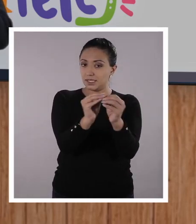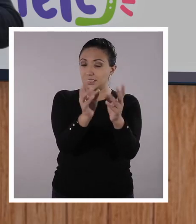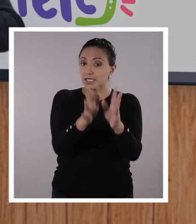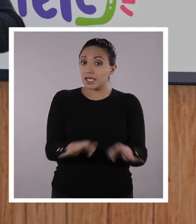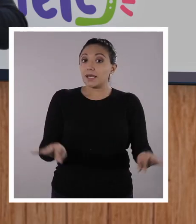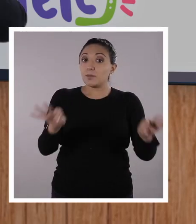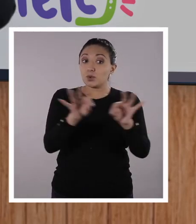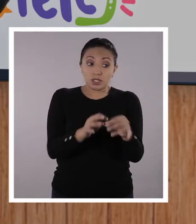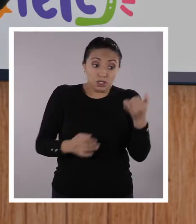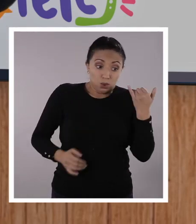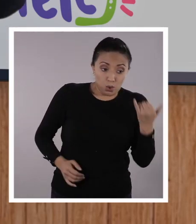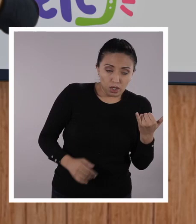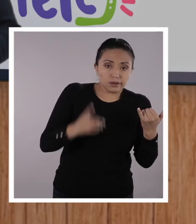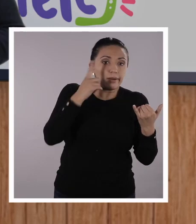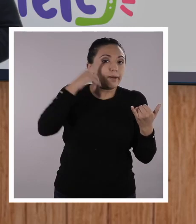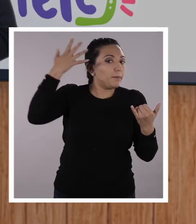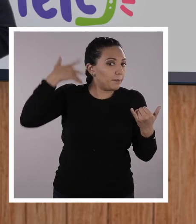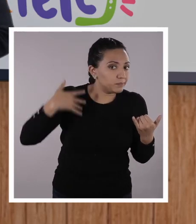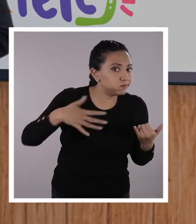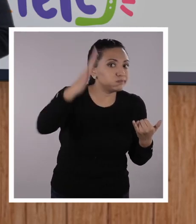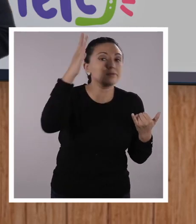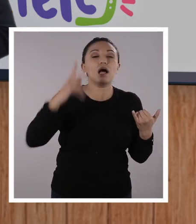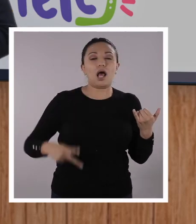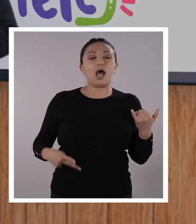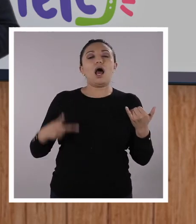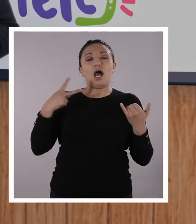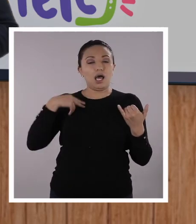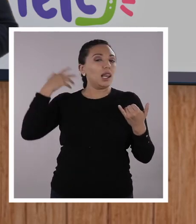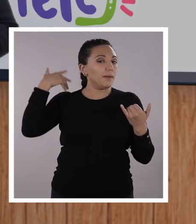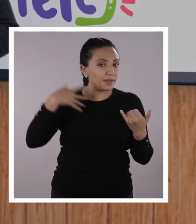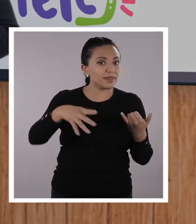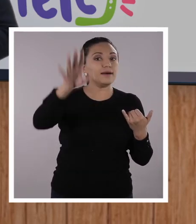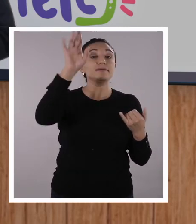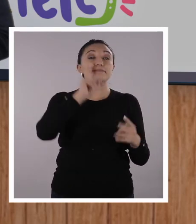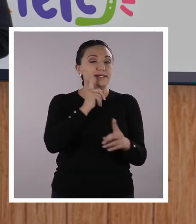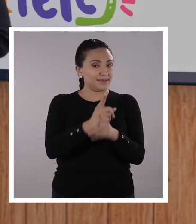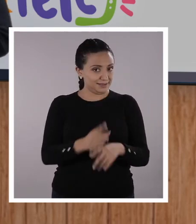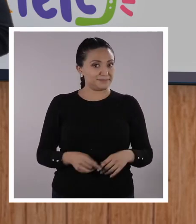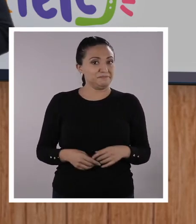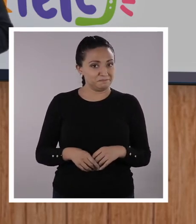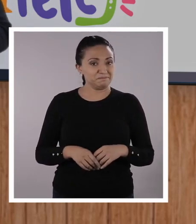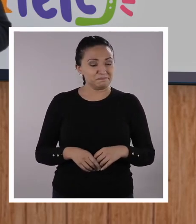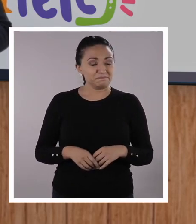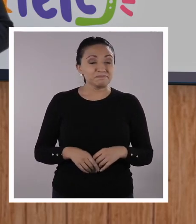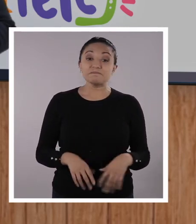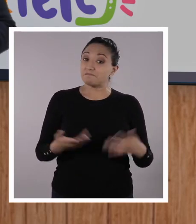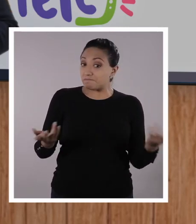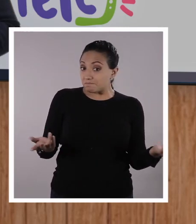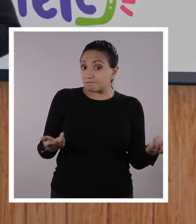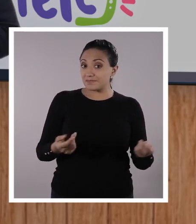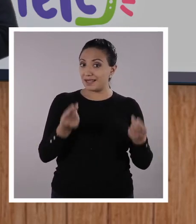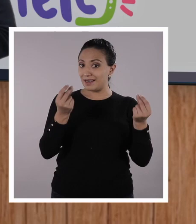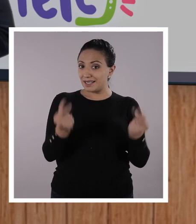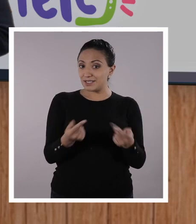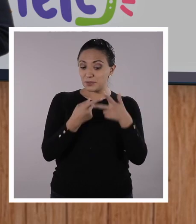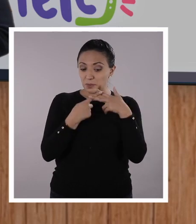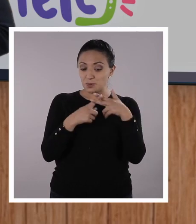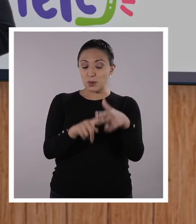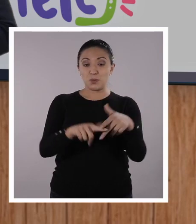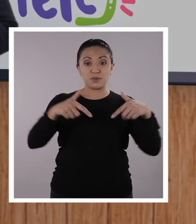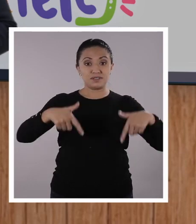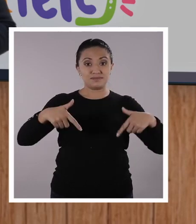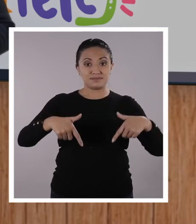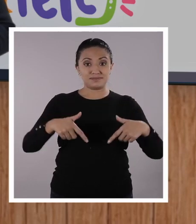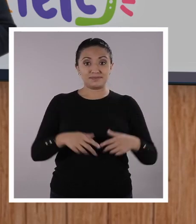para ahora, sino que esto es algo que lo van a utilizar de aquí en adelante, créanme. Así es. Así que estamos a punto de empezar nuestro